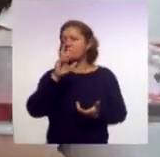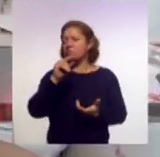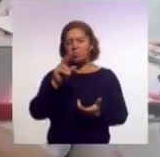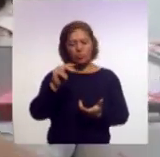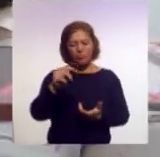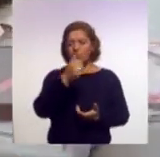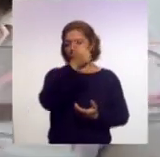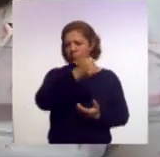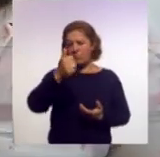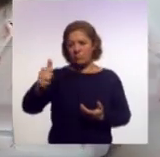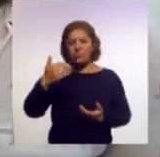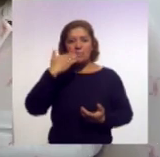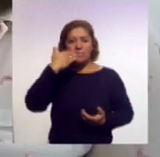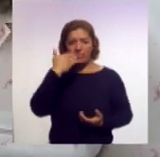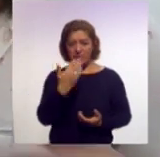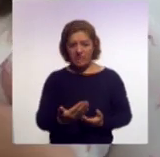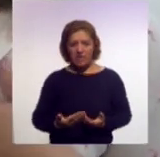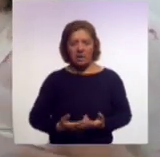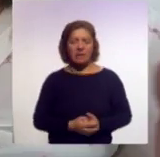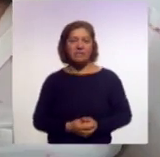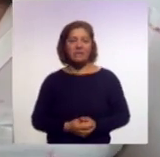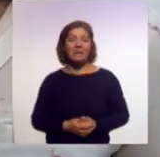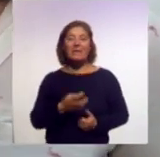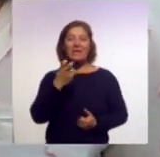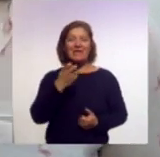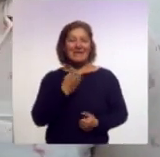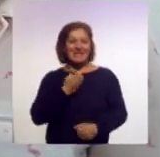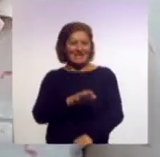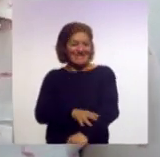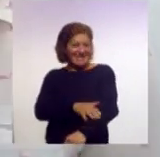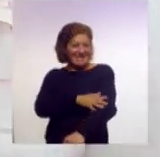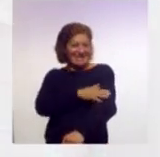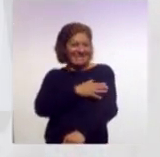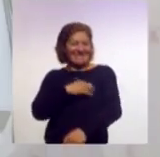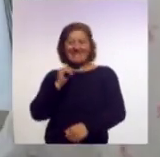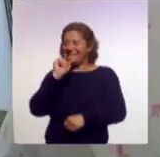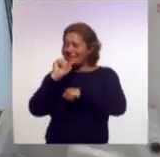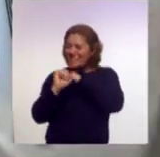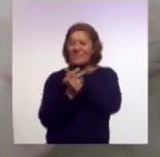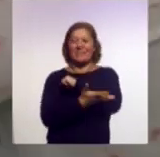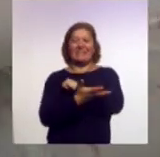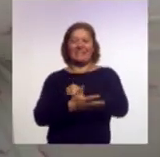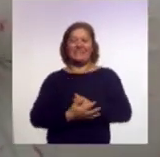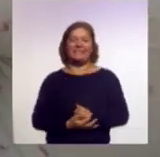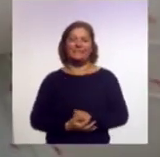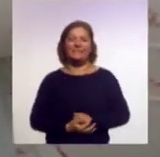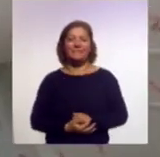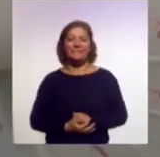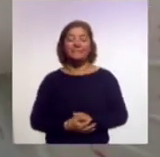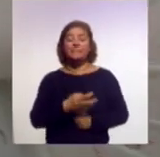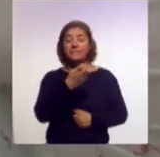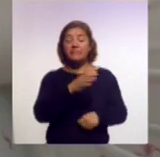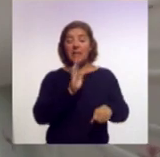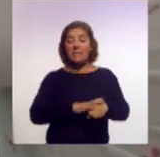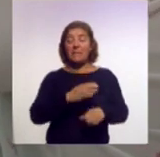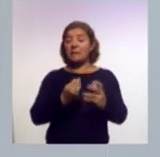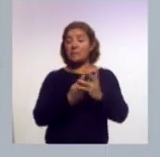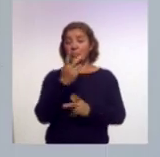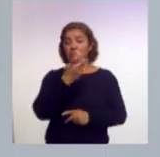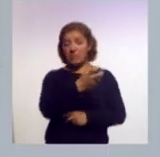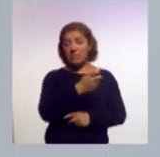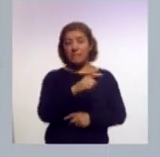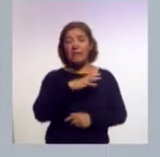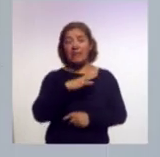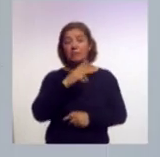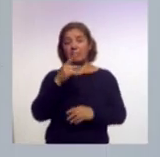y eso es lo que veo justo en este momento por eso me emociona mucho está muy padre la obra más reciente de Liliana Valderas en Galería